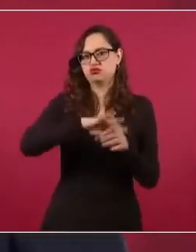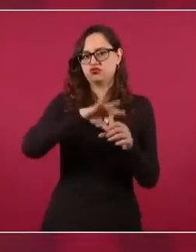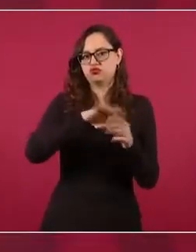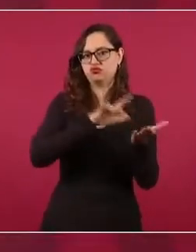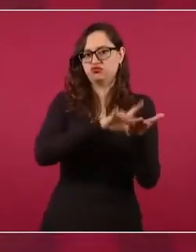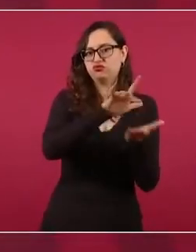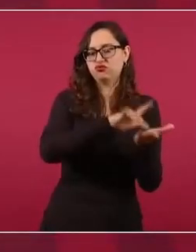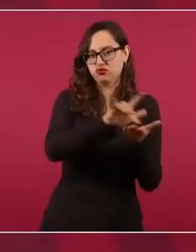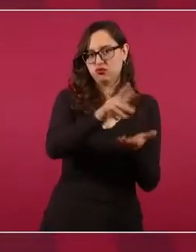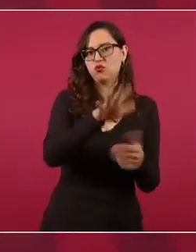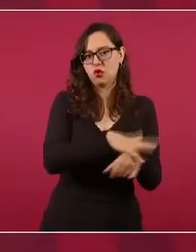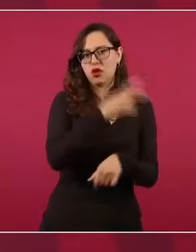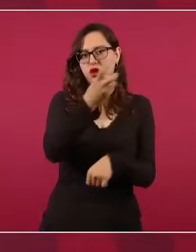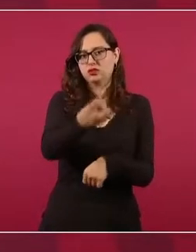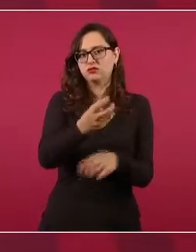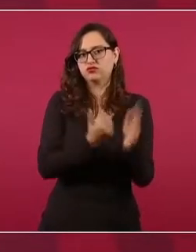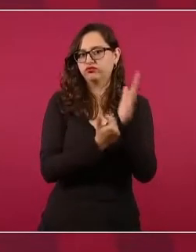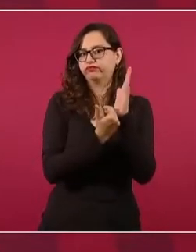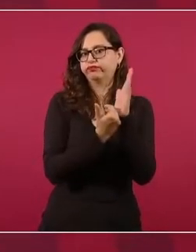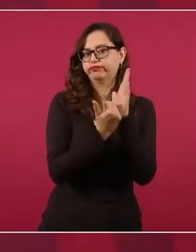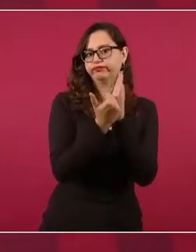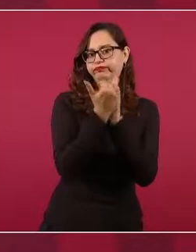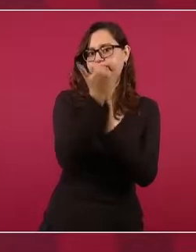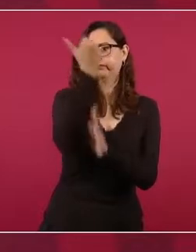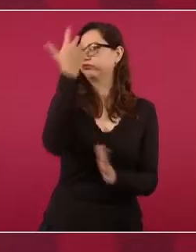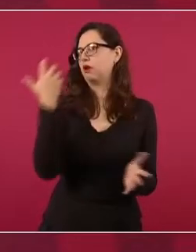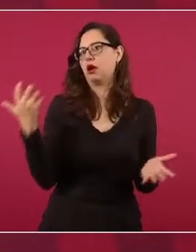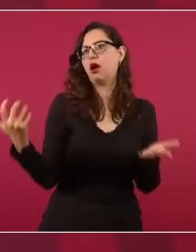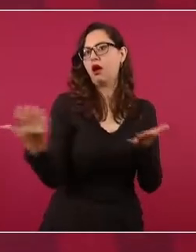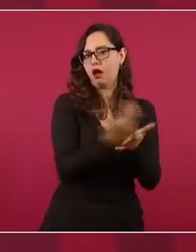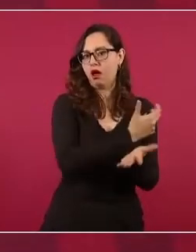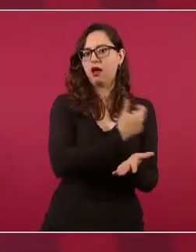peticiones, sus demandas.